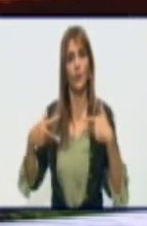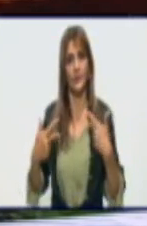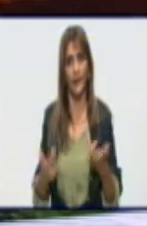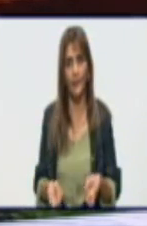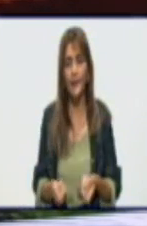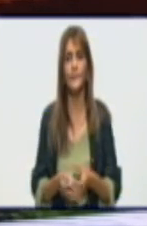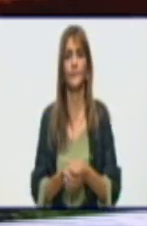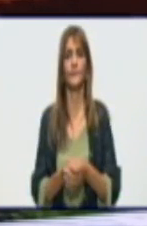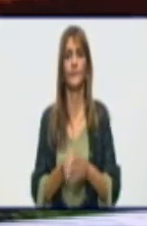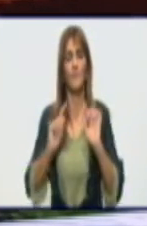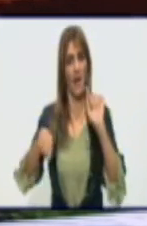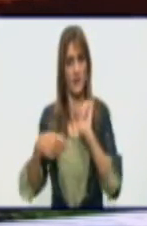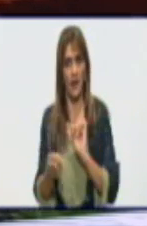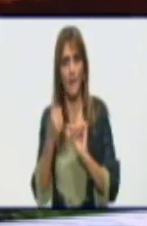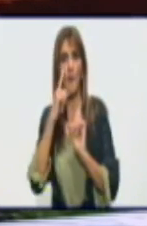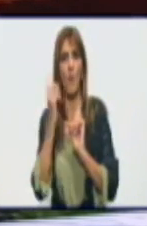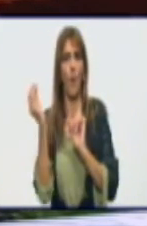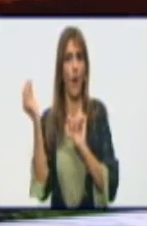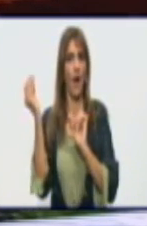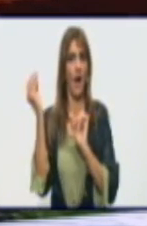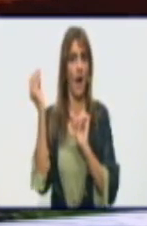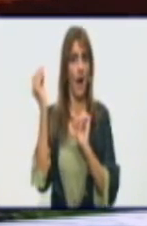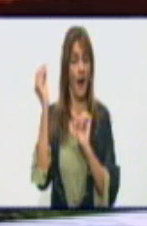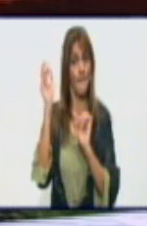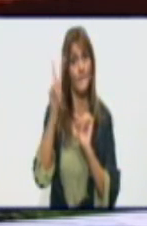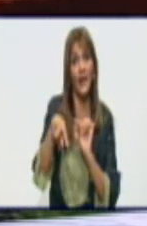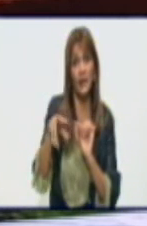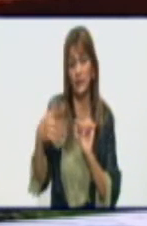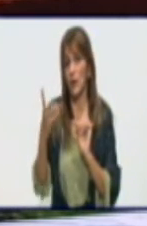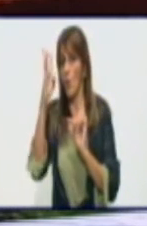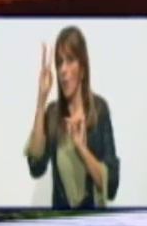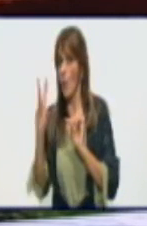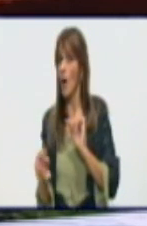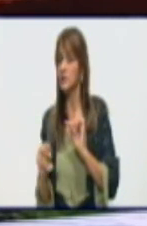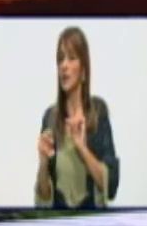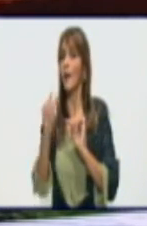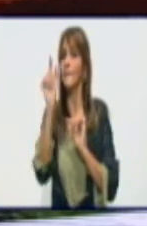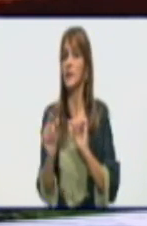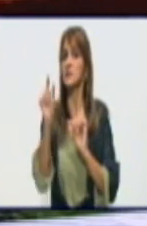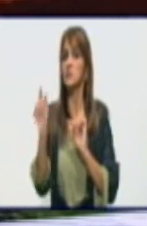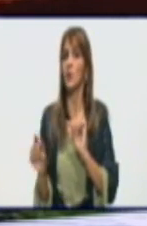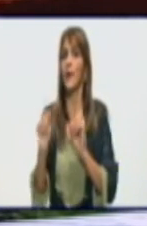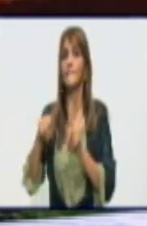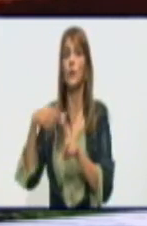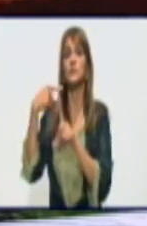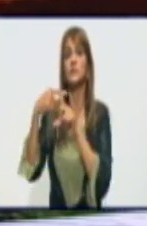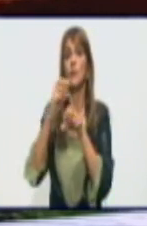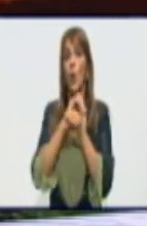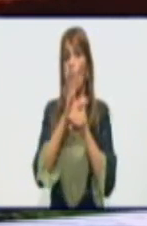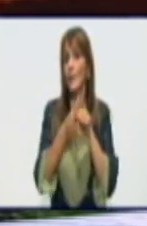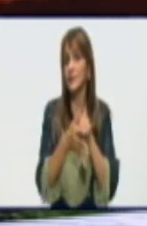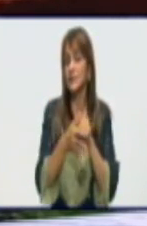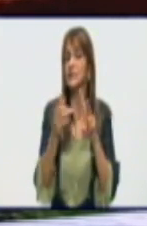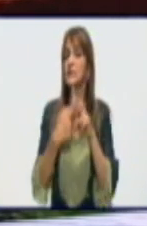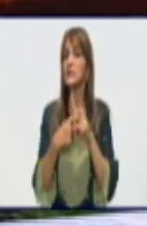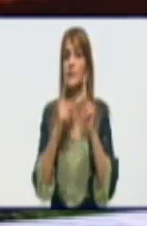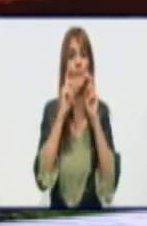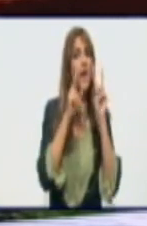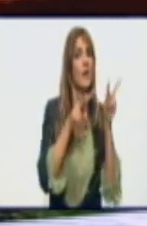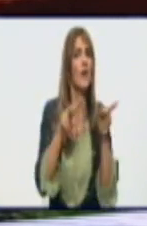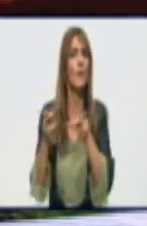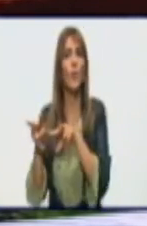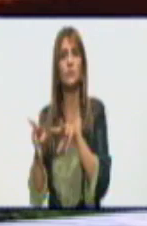cifras confirmadas mañana por donde se comporta y estaremos al tanto, sobre todo del cumplimiento con